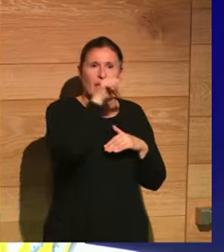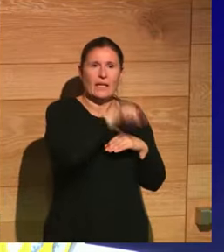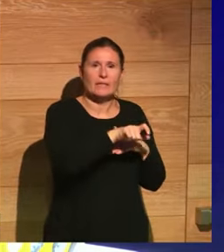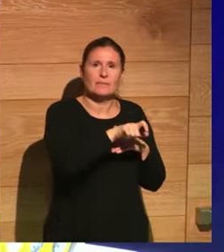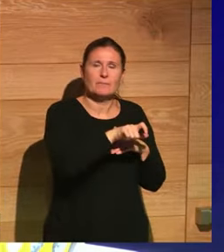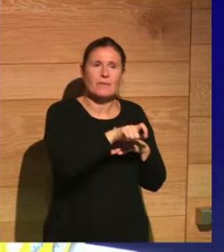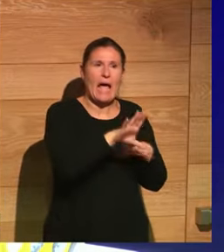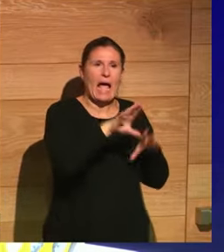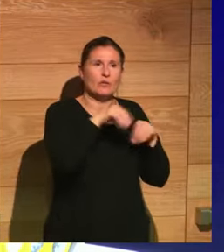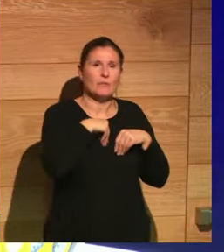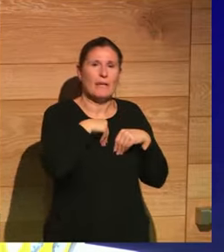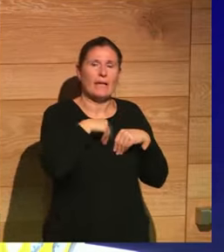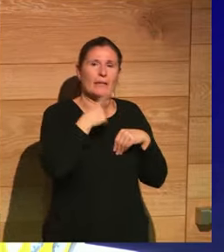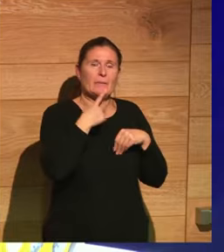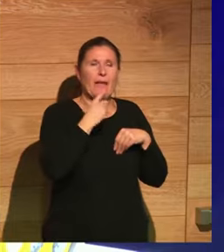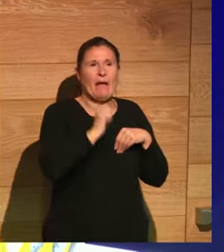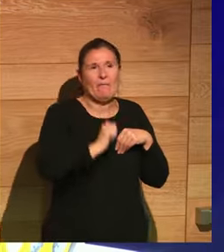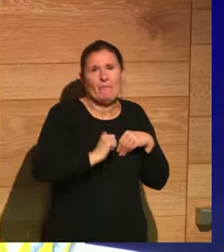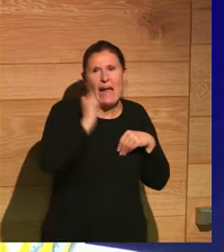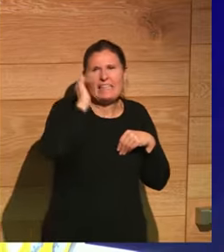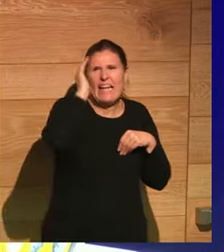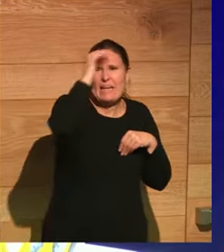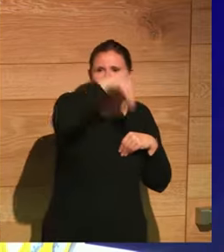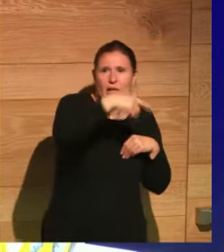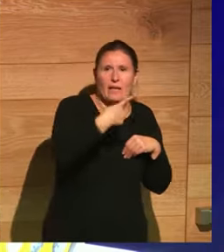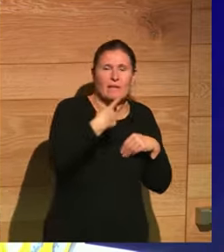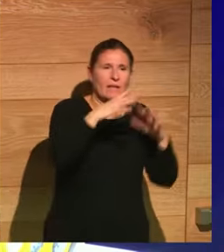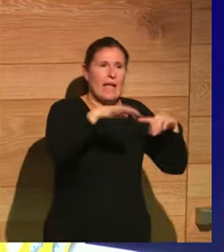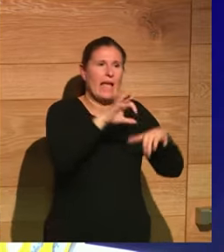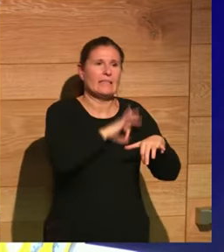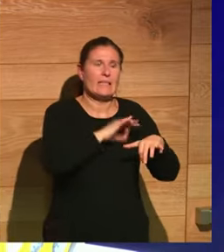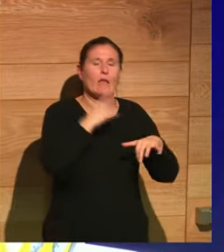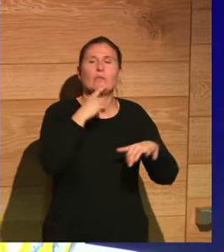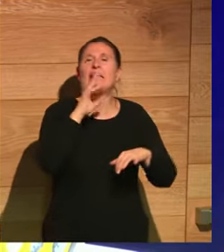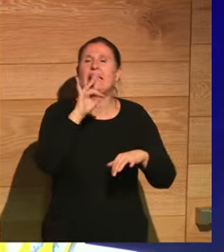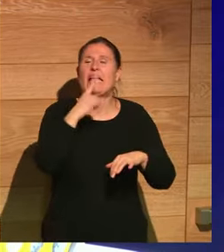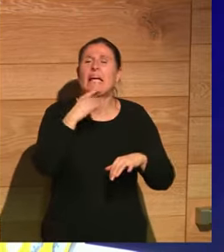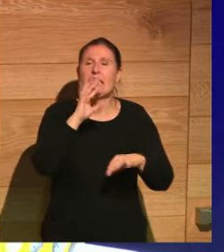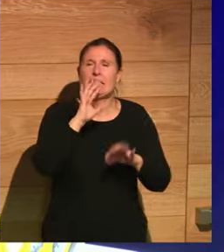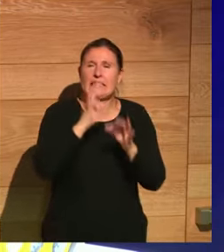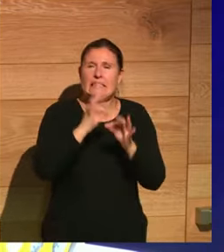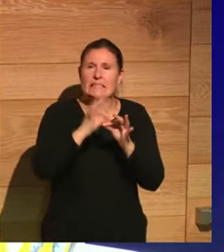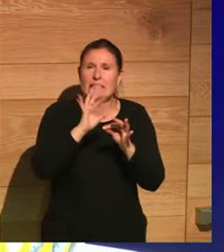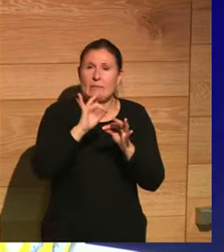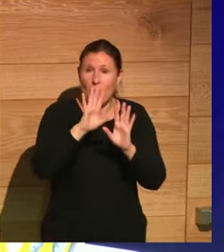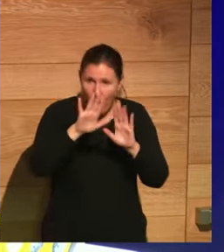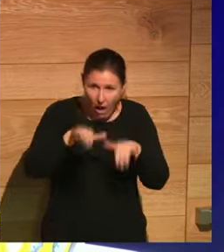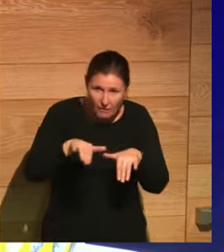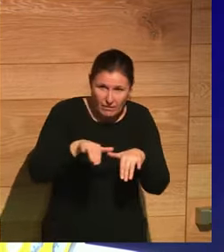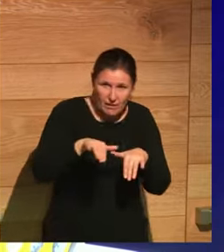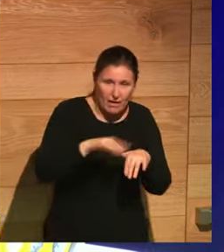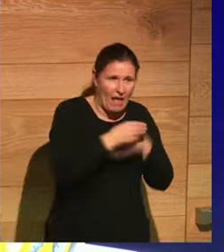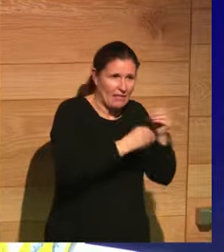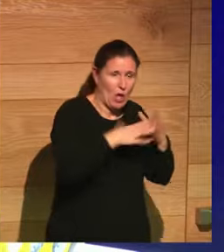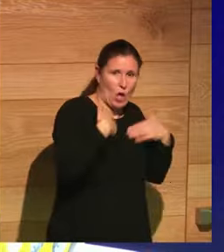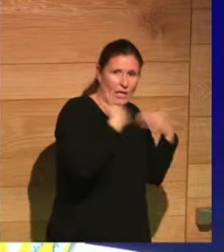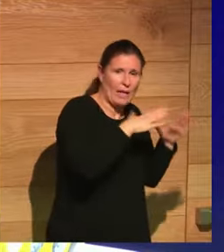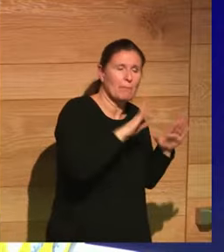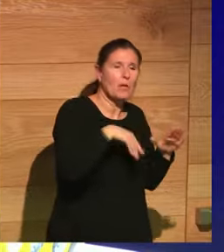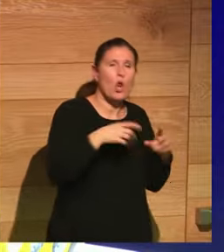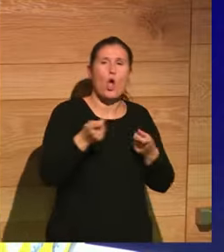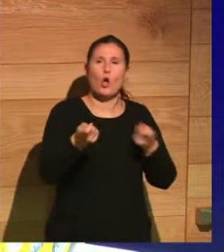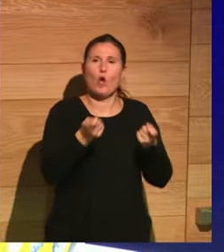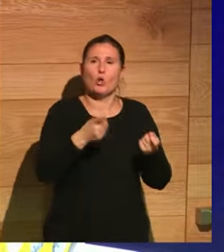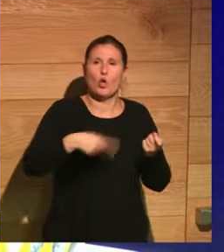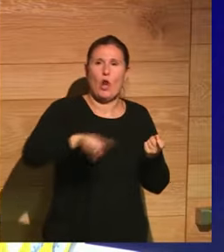bien la farsa republicana tenía muy en cuenta el senado aunque luego hacía lo que quería pero sabía manejarlos y entonces es un